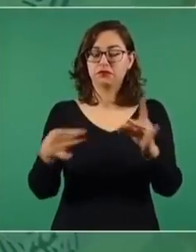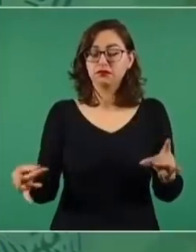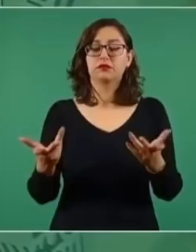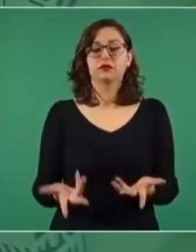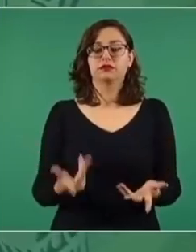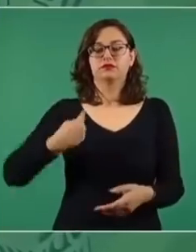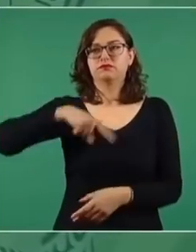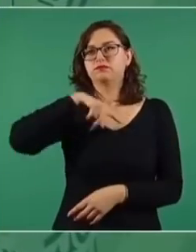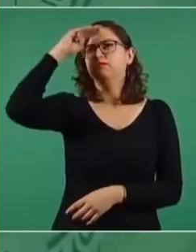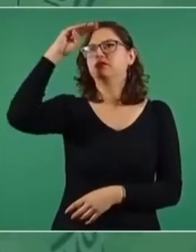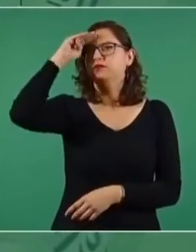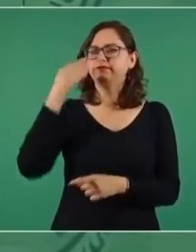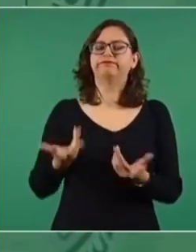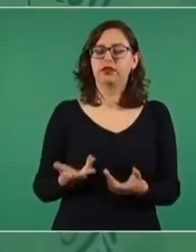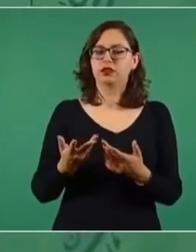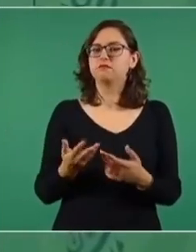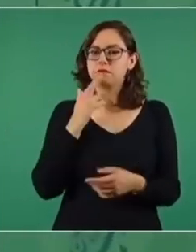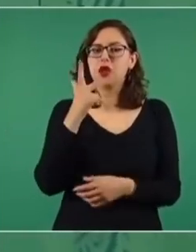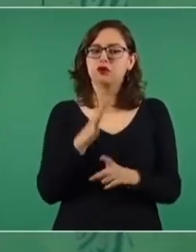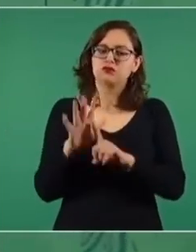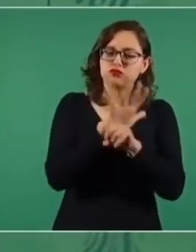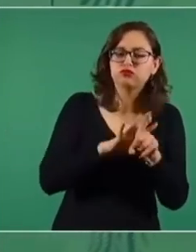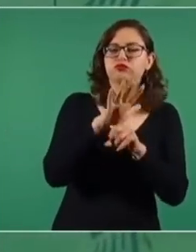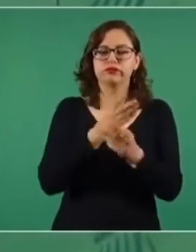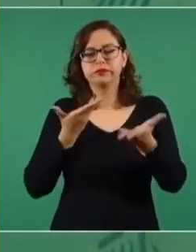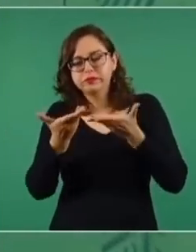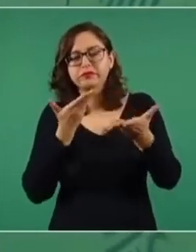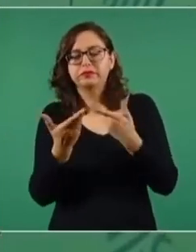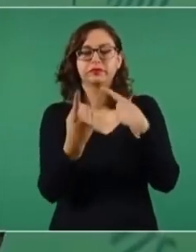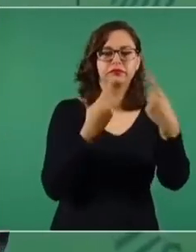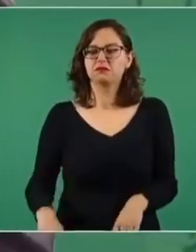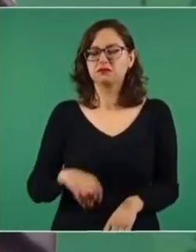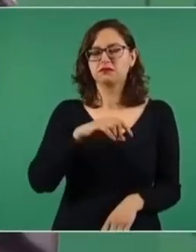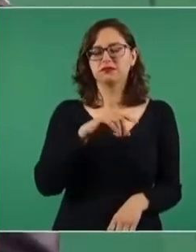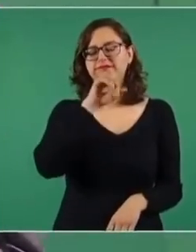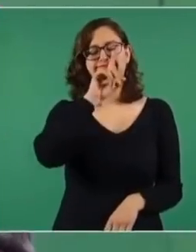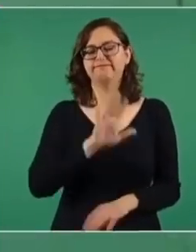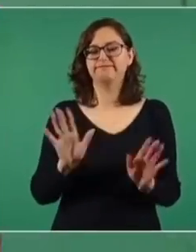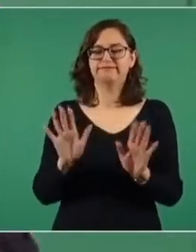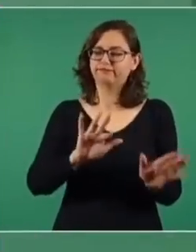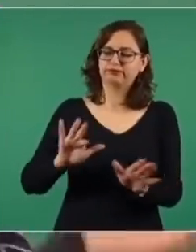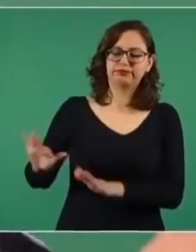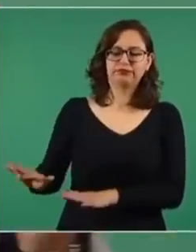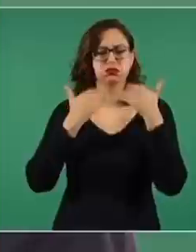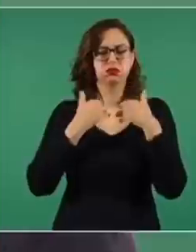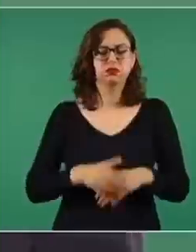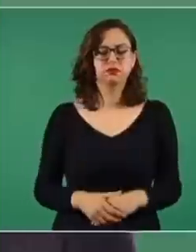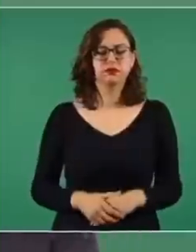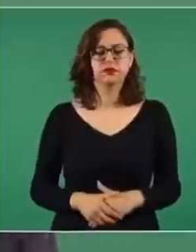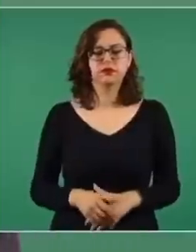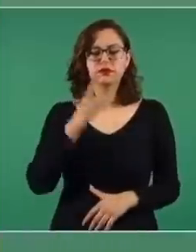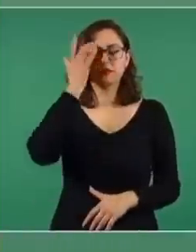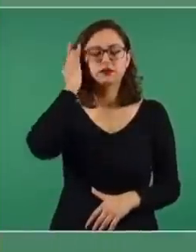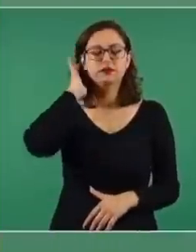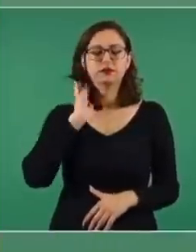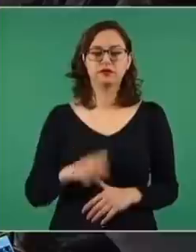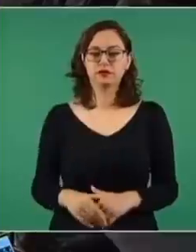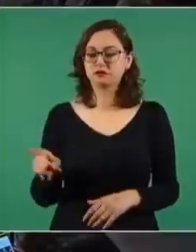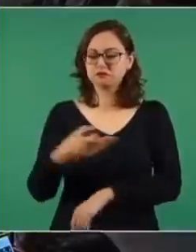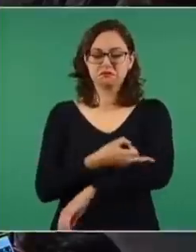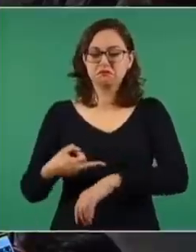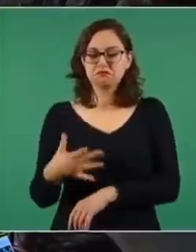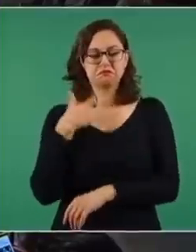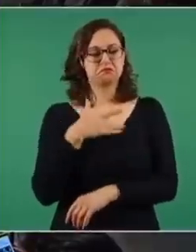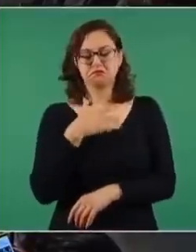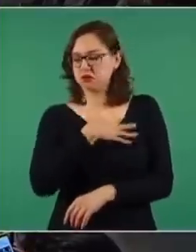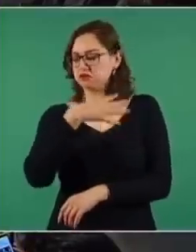convencer, persuadir, no usar la fuerza, no amenazar. Al final, todos en libertad. ¿Que una familia deciden